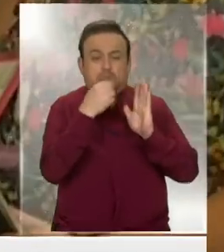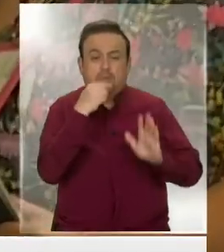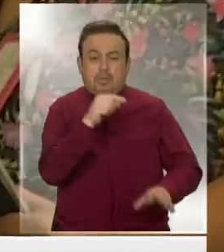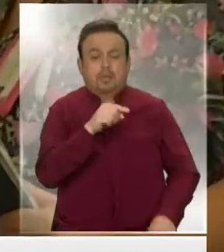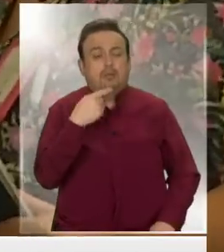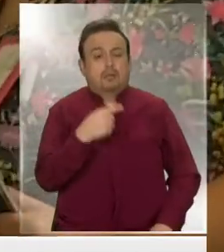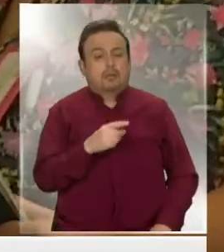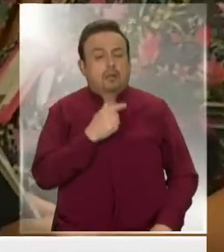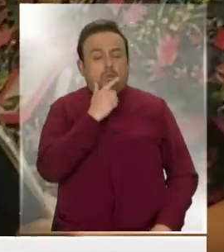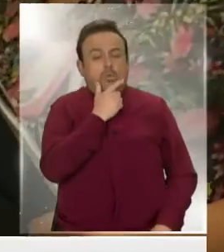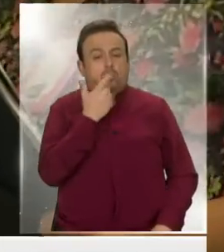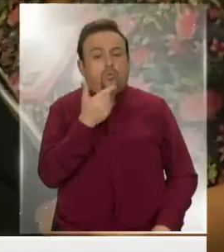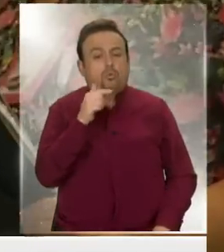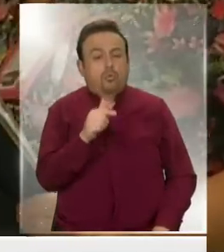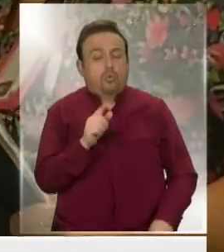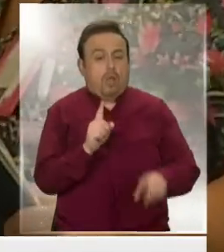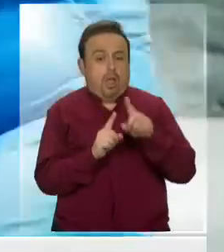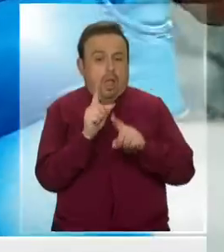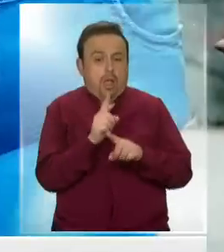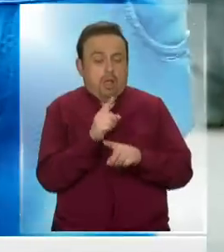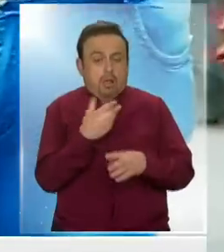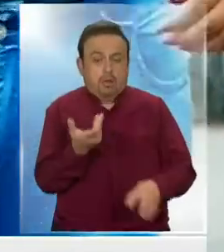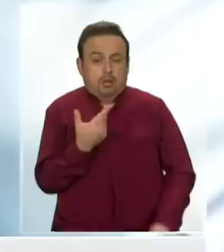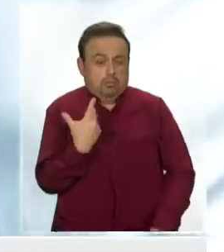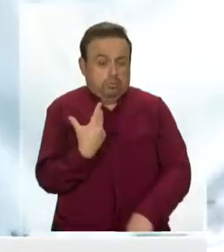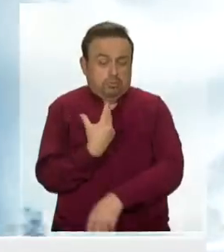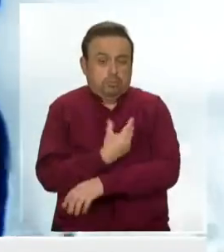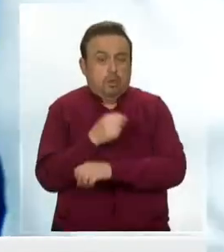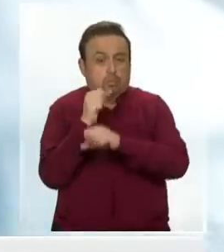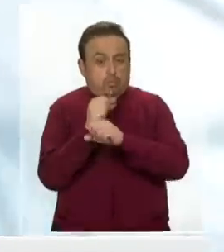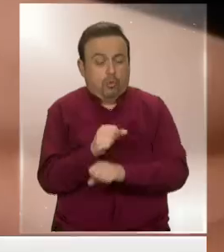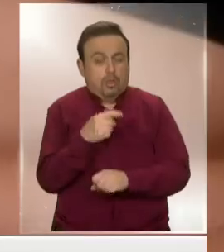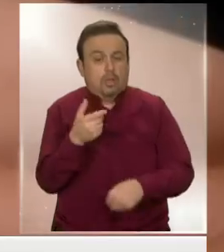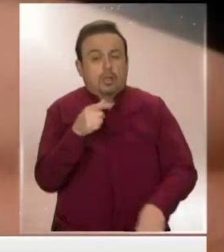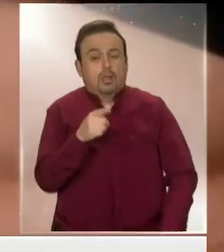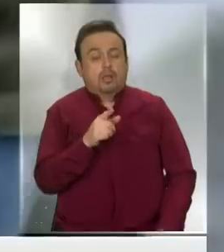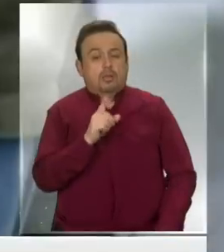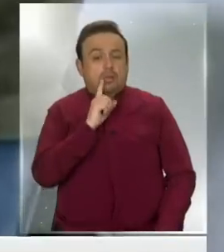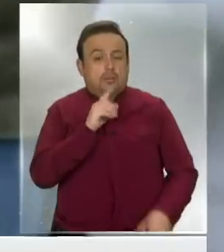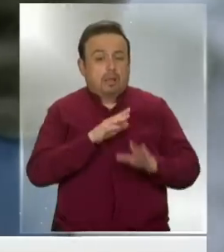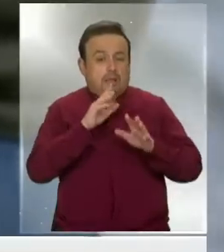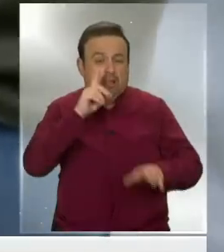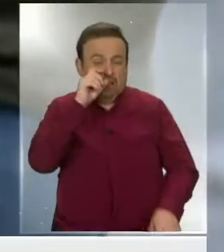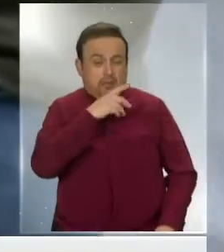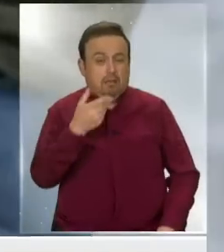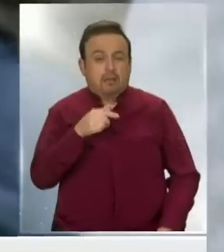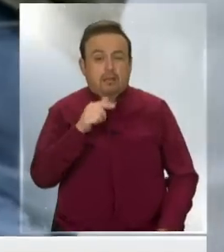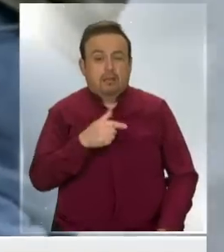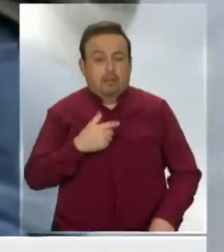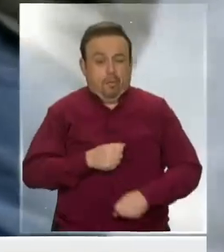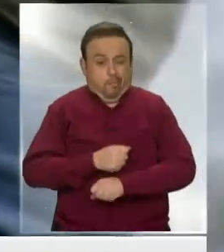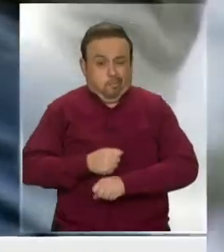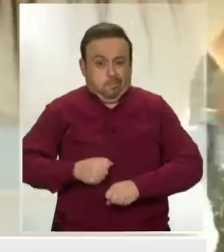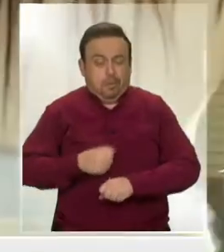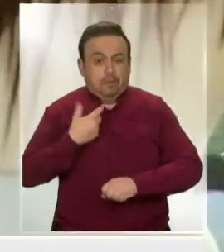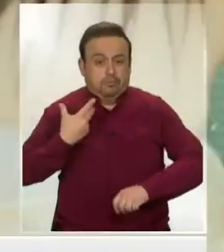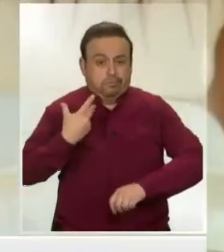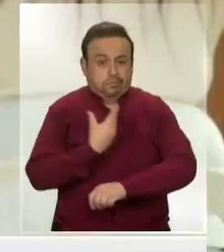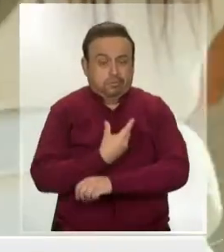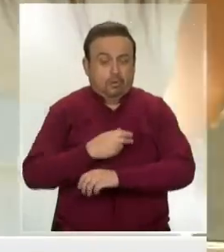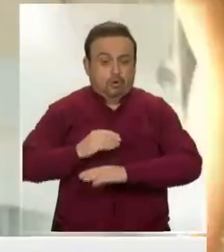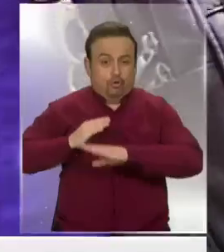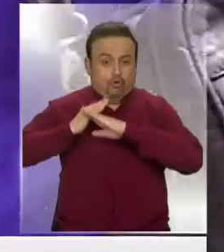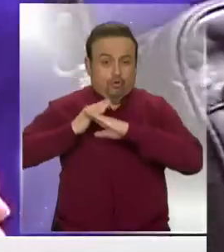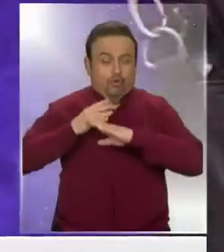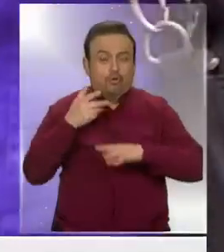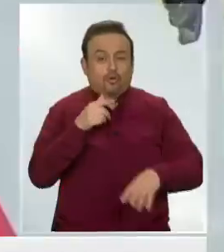tenían dudas respecto de que alguna de estas vacunas pueda funcionar o tenga más dificultades para ser eficaz en personas que